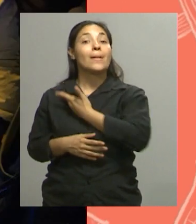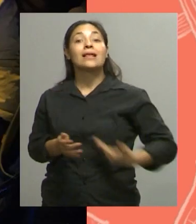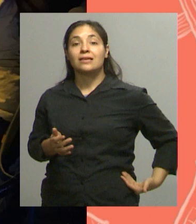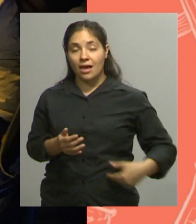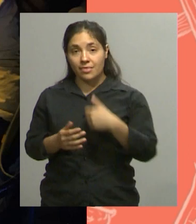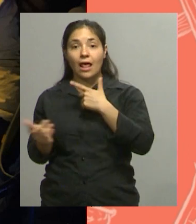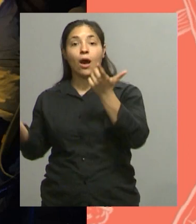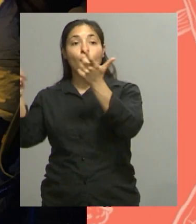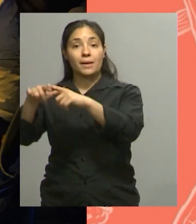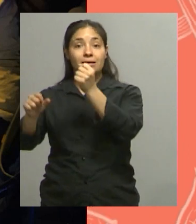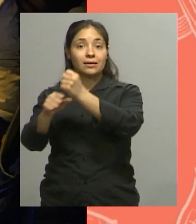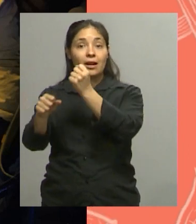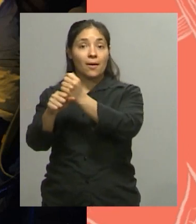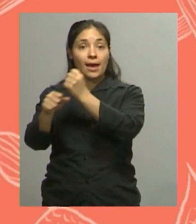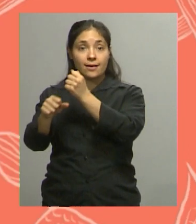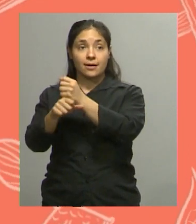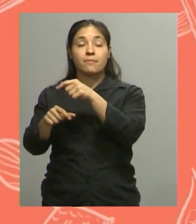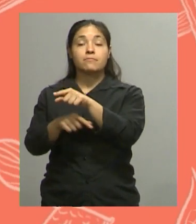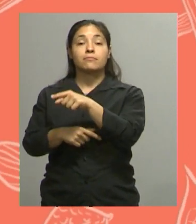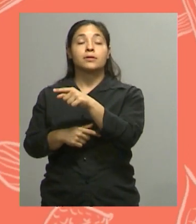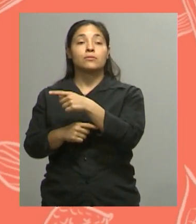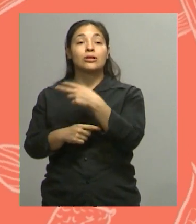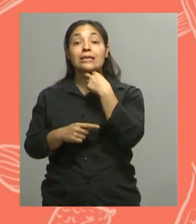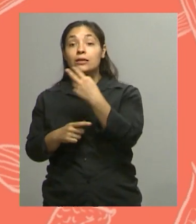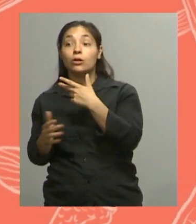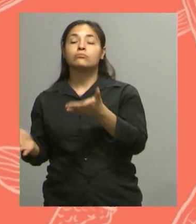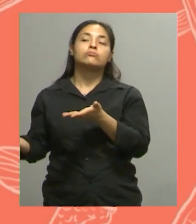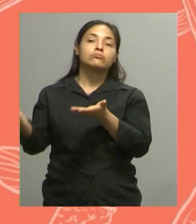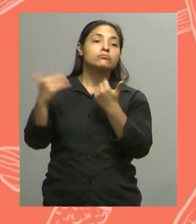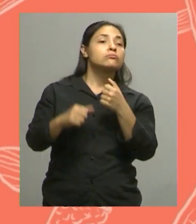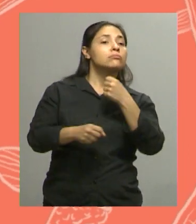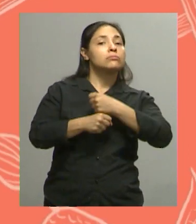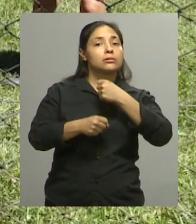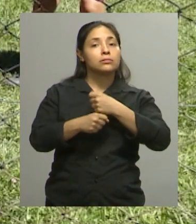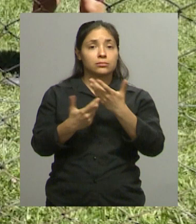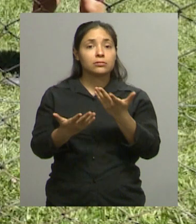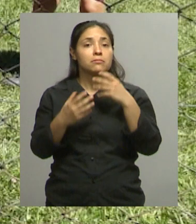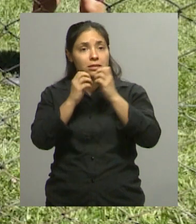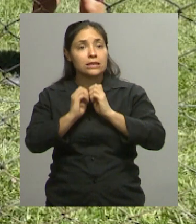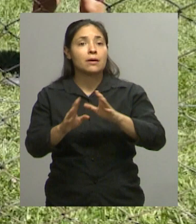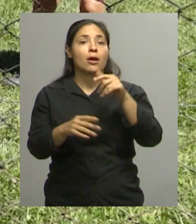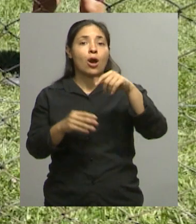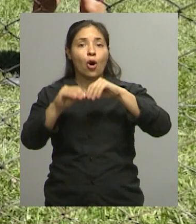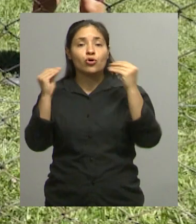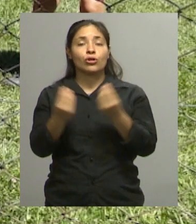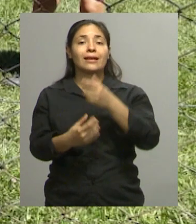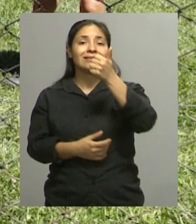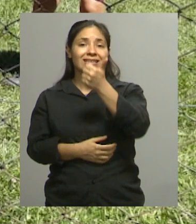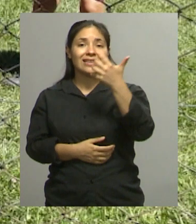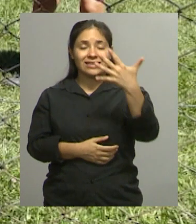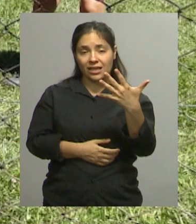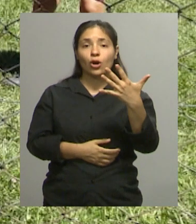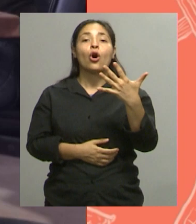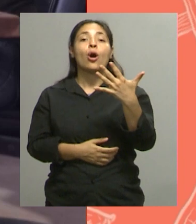cooperativa Bueno este Empezamos con nuestros hijos y al día de hoy tenemos 65 chicos entre